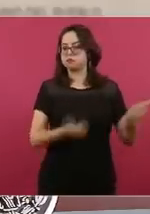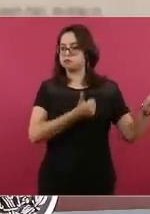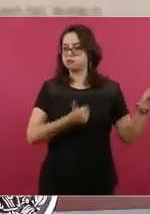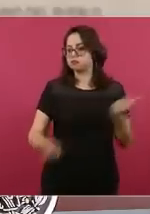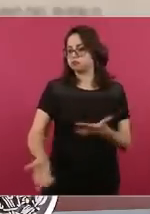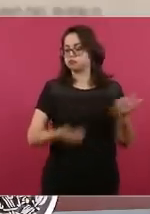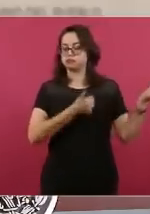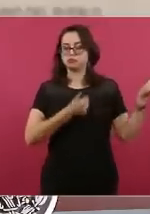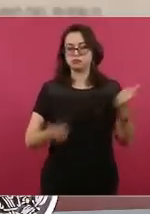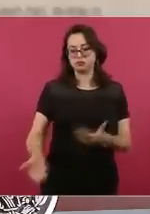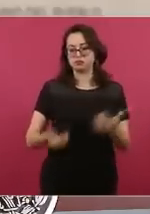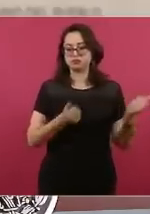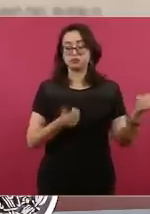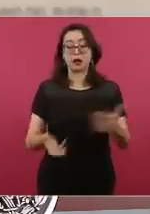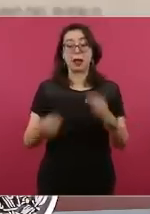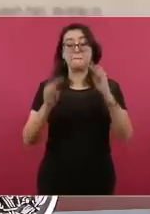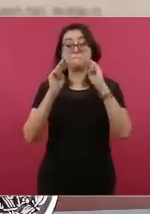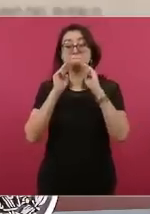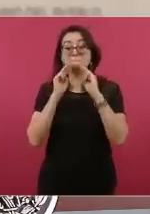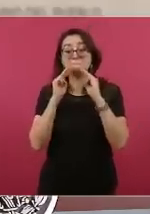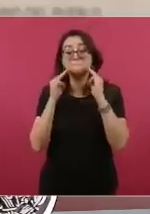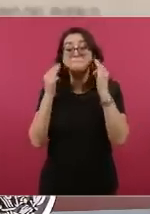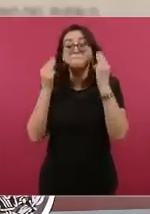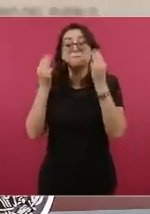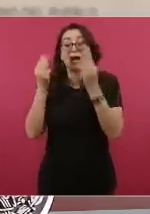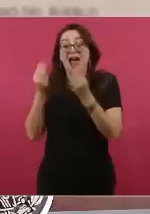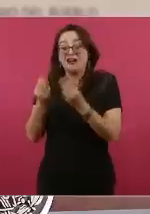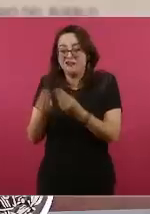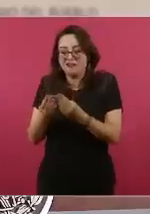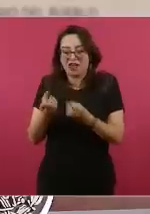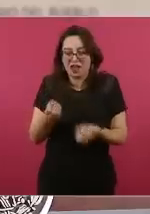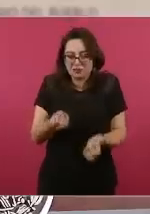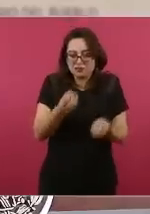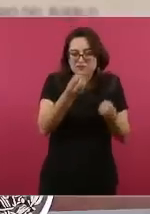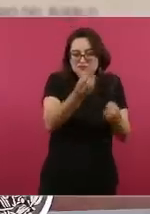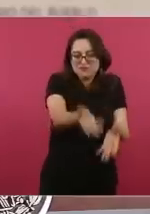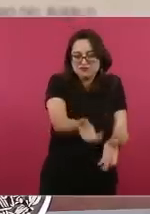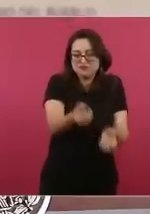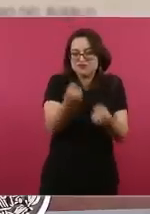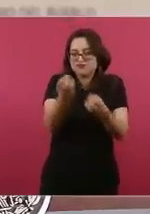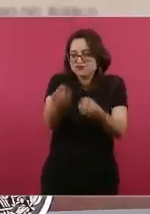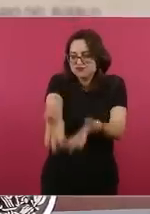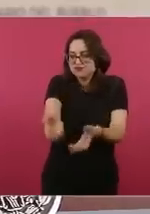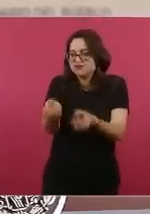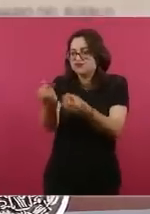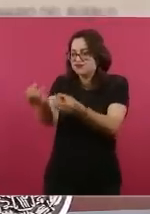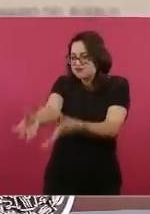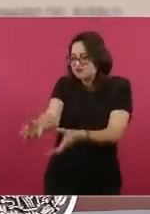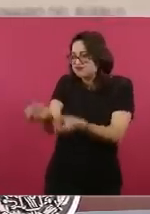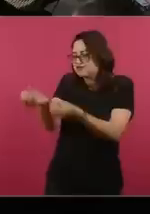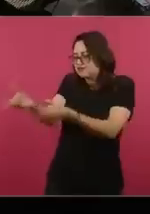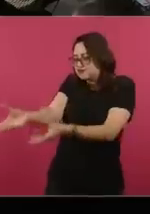Y el plan era que esas armas